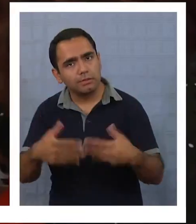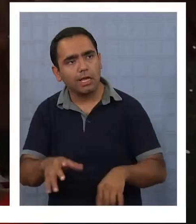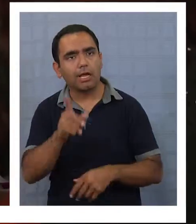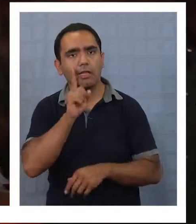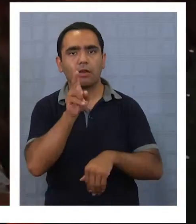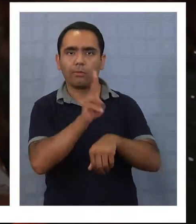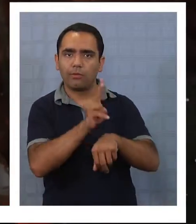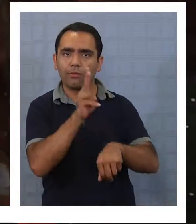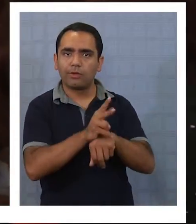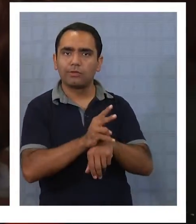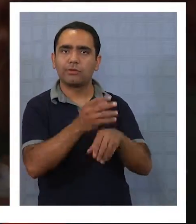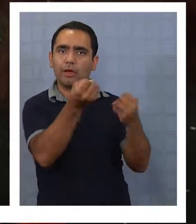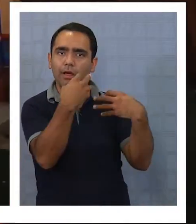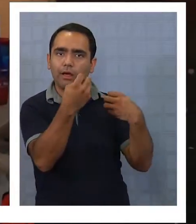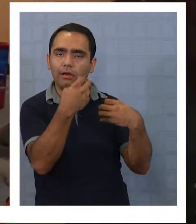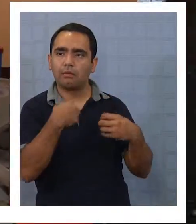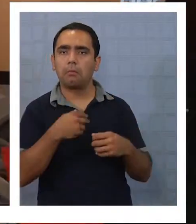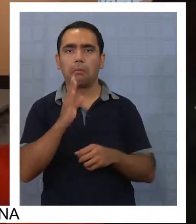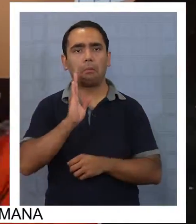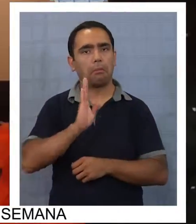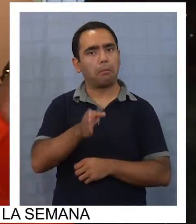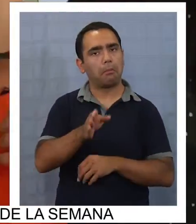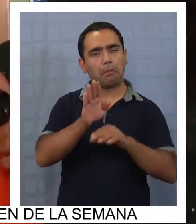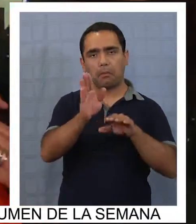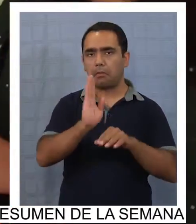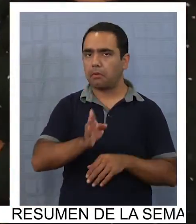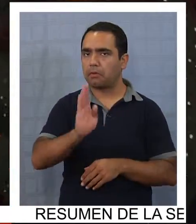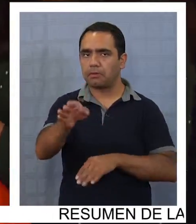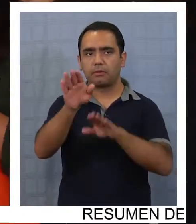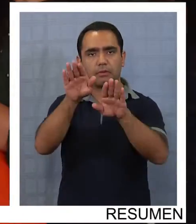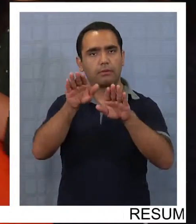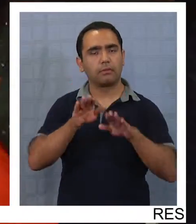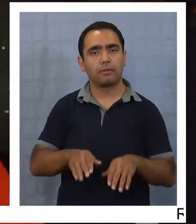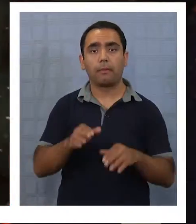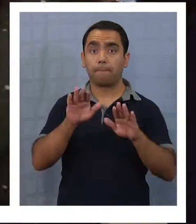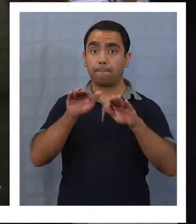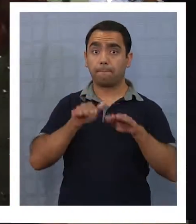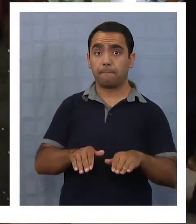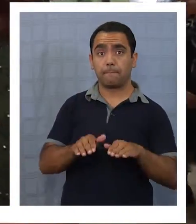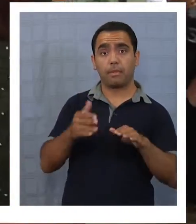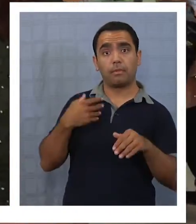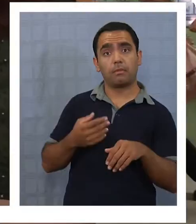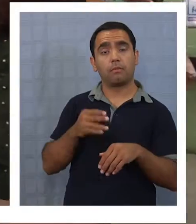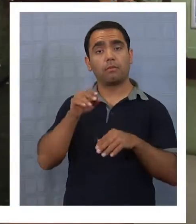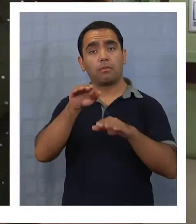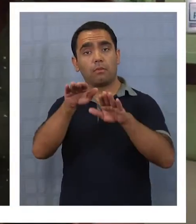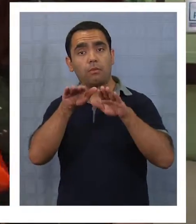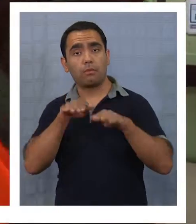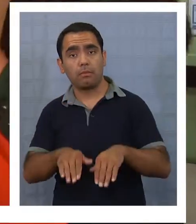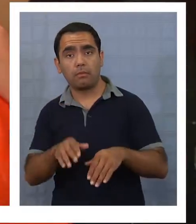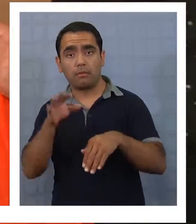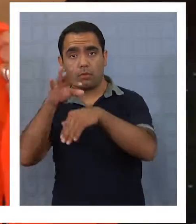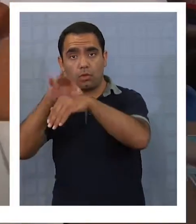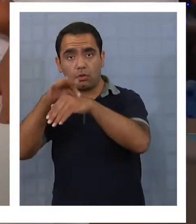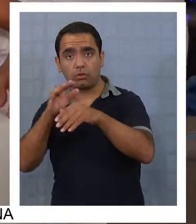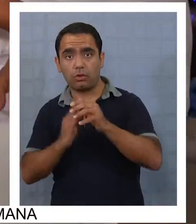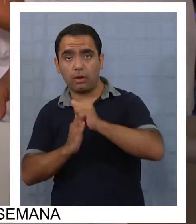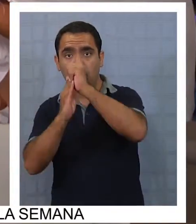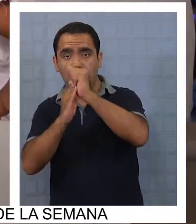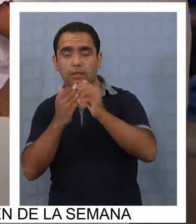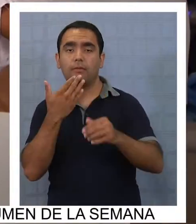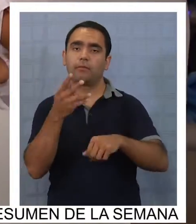profesores. Así como están los médicos de cabecera, ahora vamos a tener profesores de cabecera en los hogares cuando sea necesario.